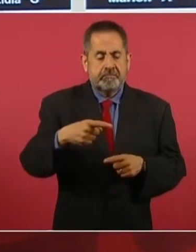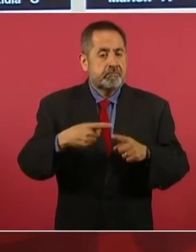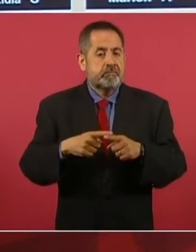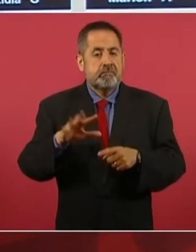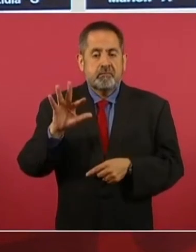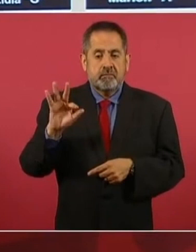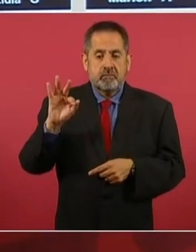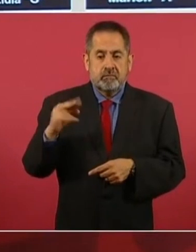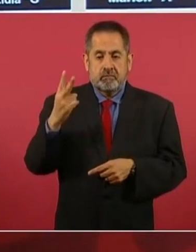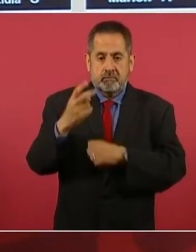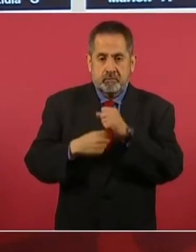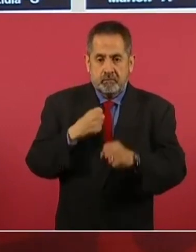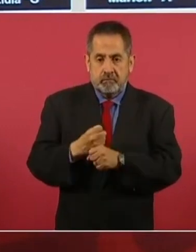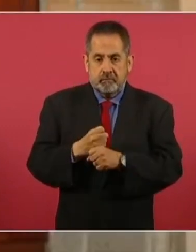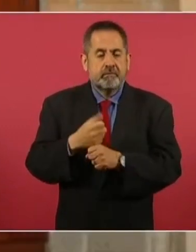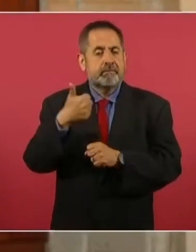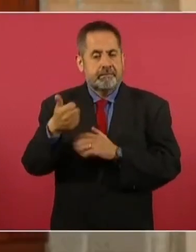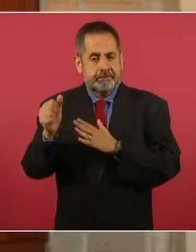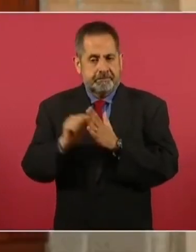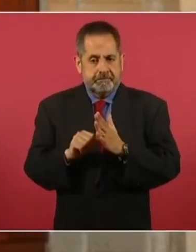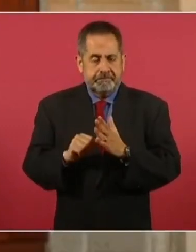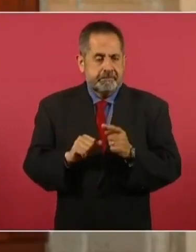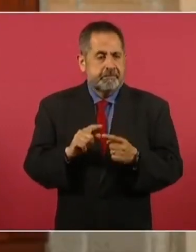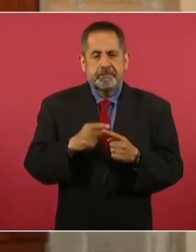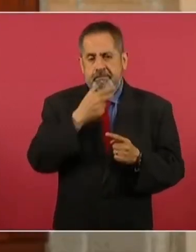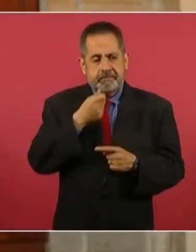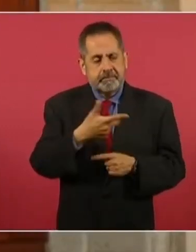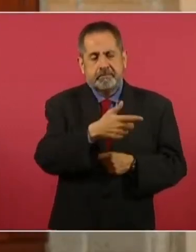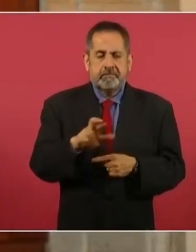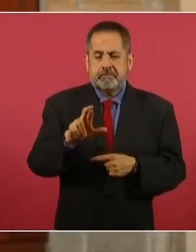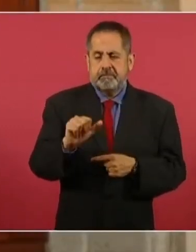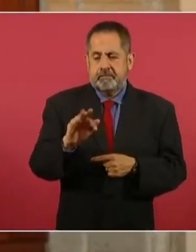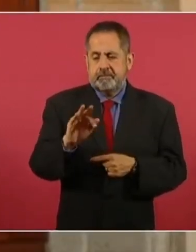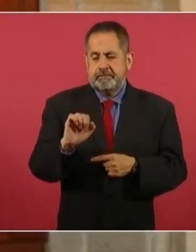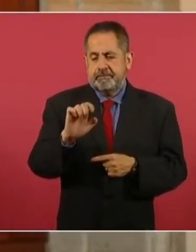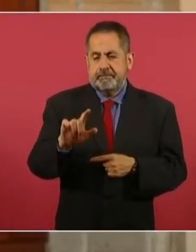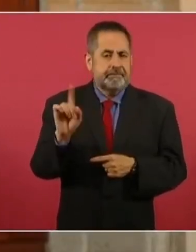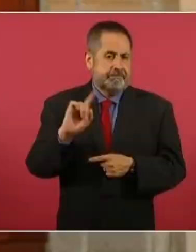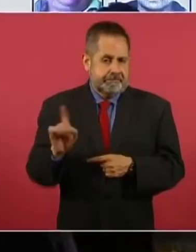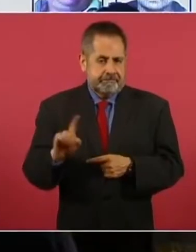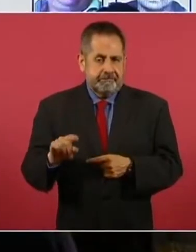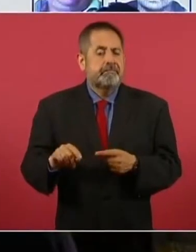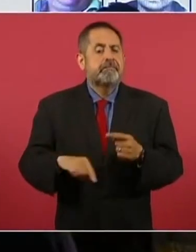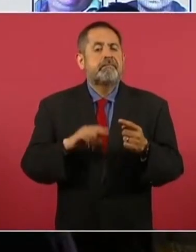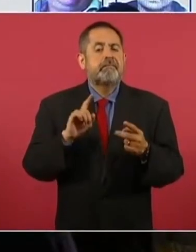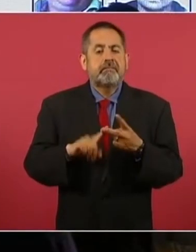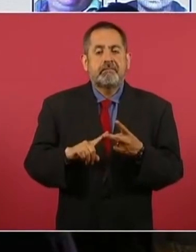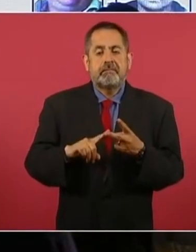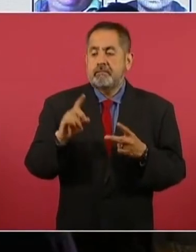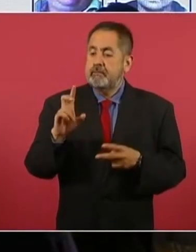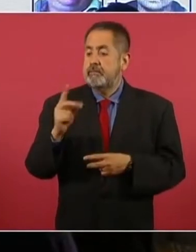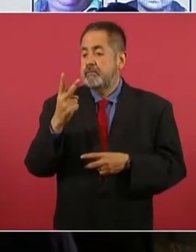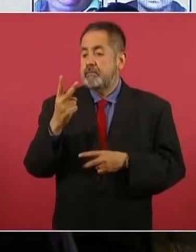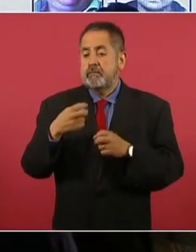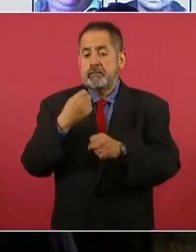42 años y seis meses para Rafael Zeta y de 32 años y